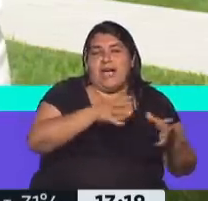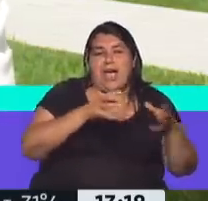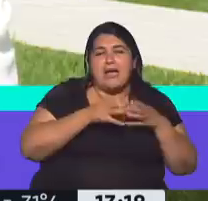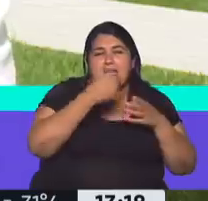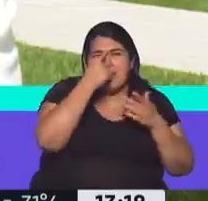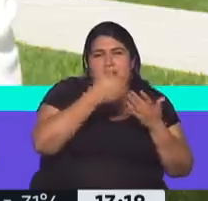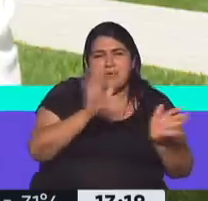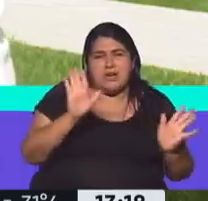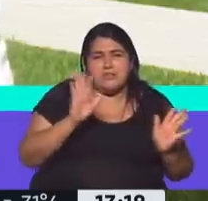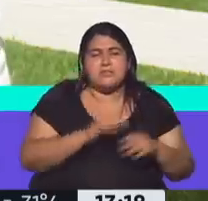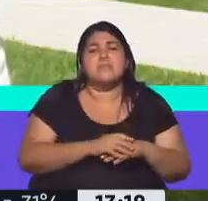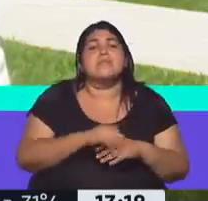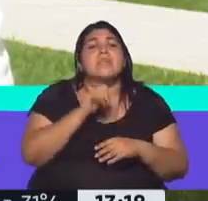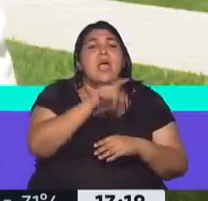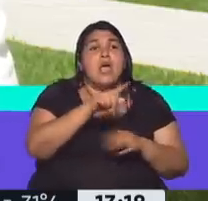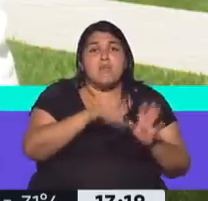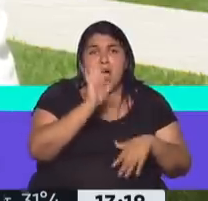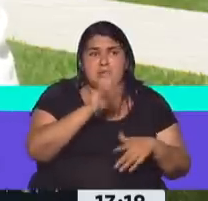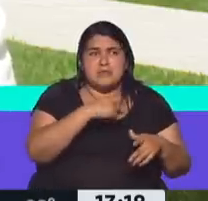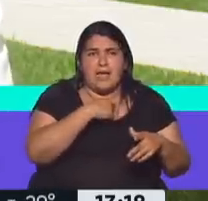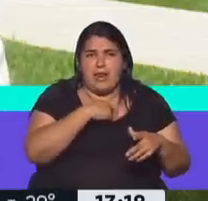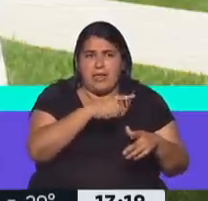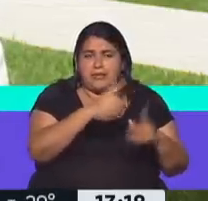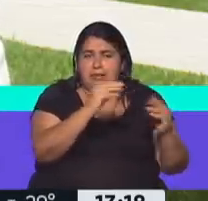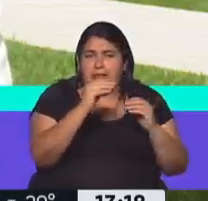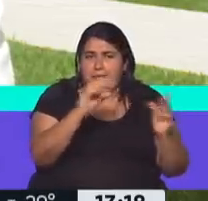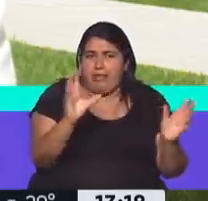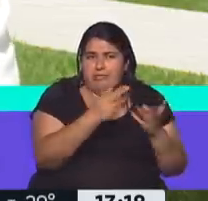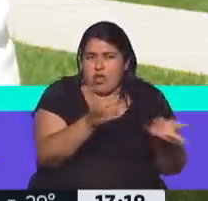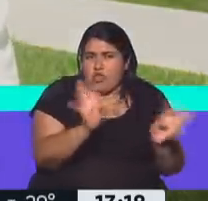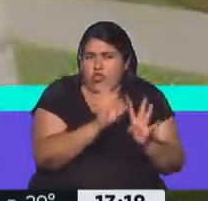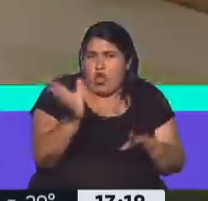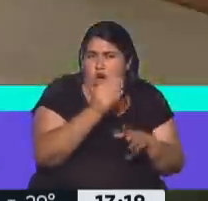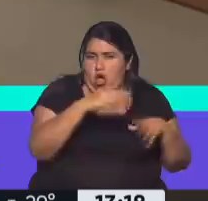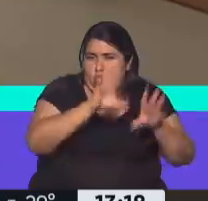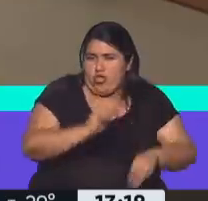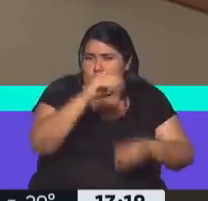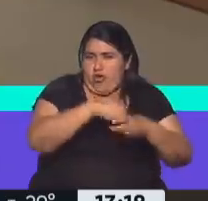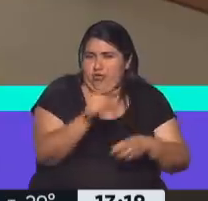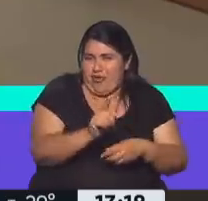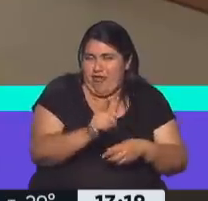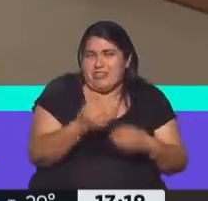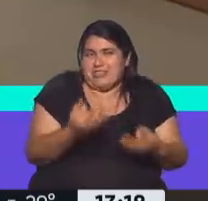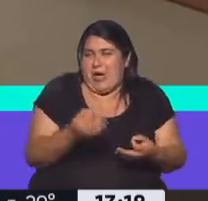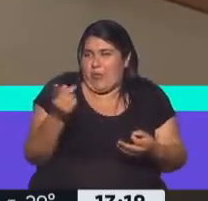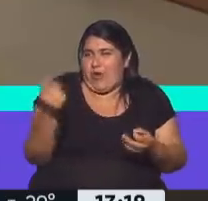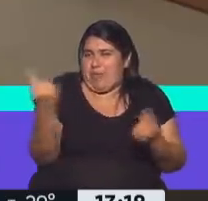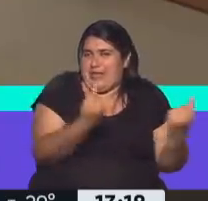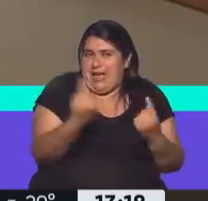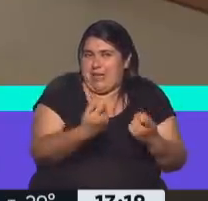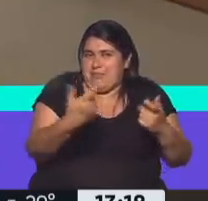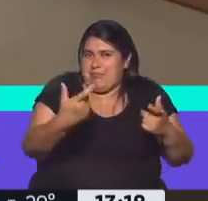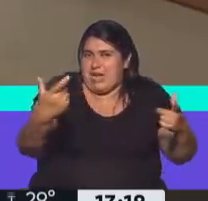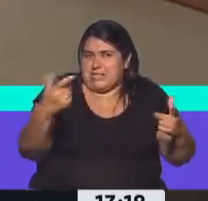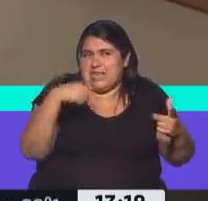faltarían eran los medios hegemónicos, pero porque no podían estar en esta reunión, sino también estarían presentes, y ahí tendríamos